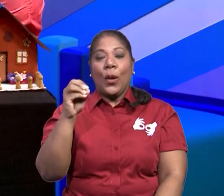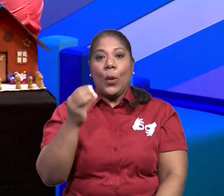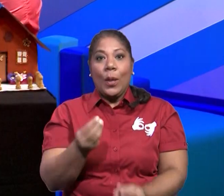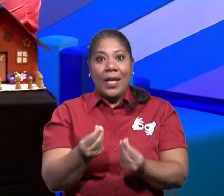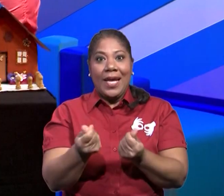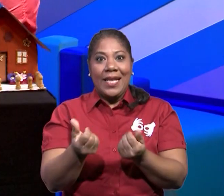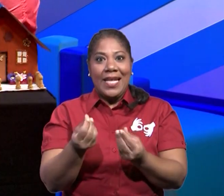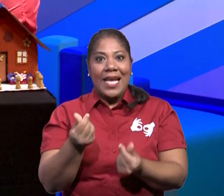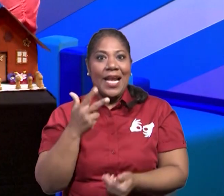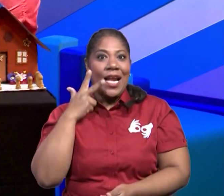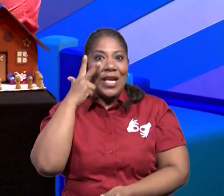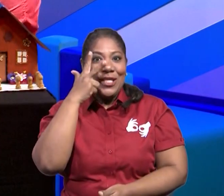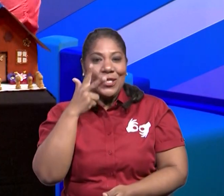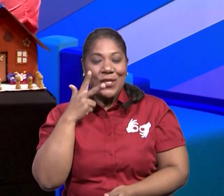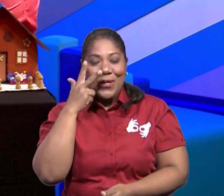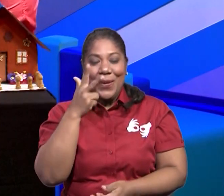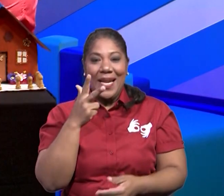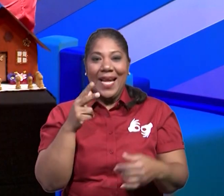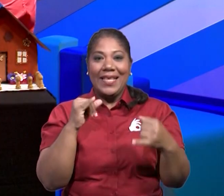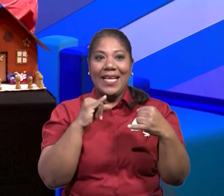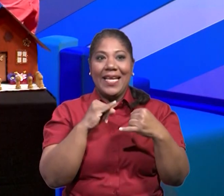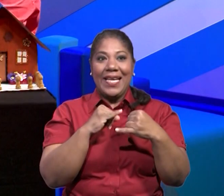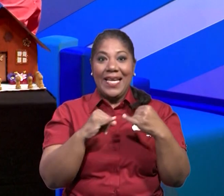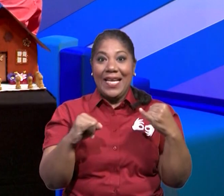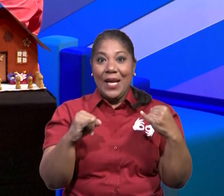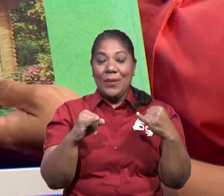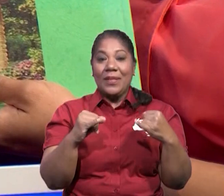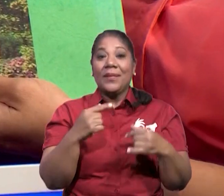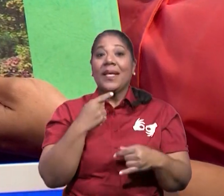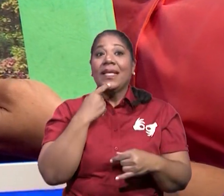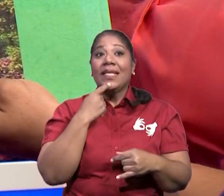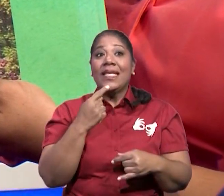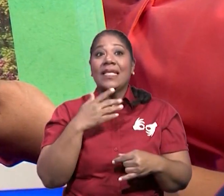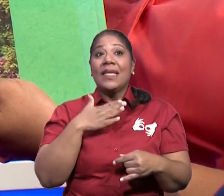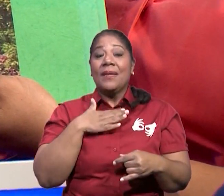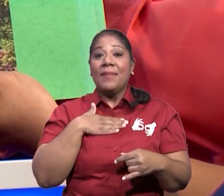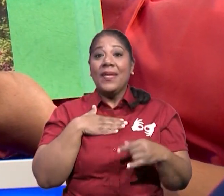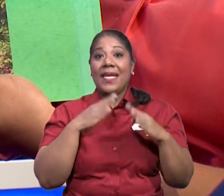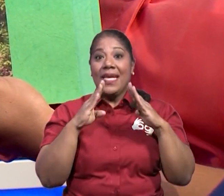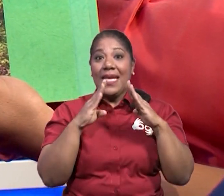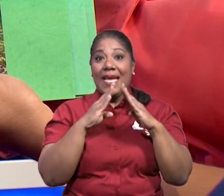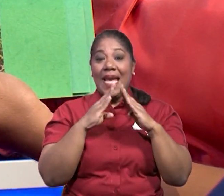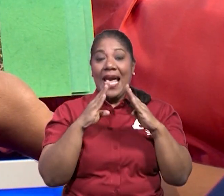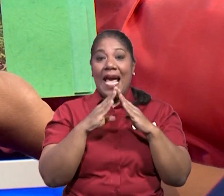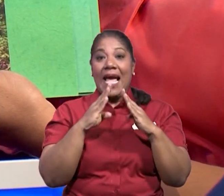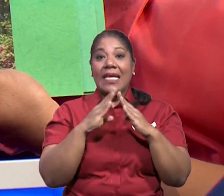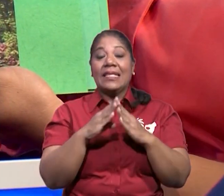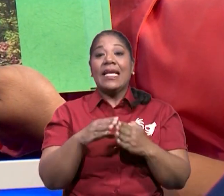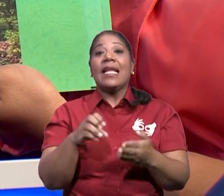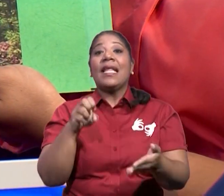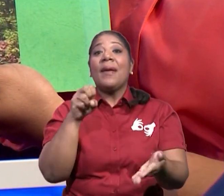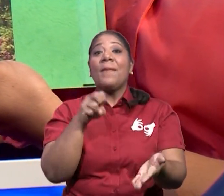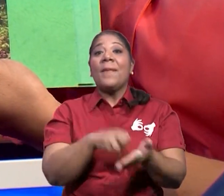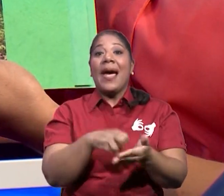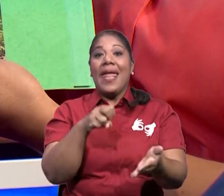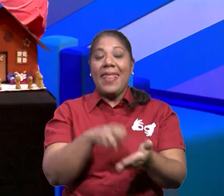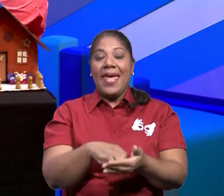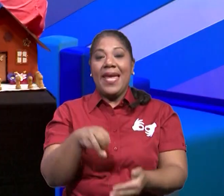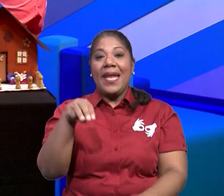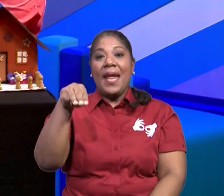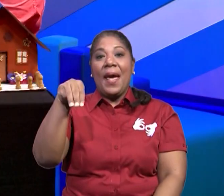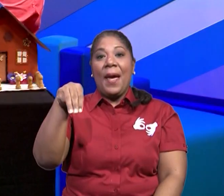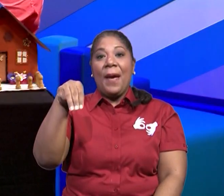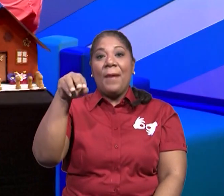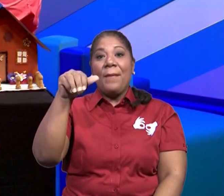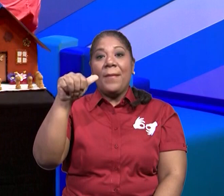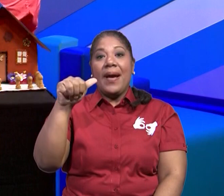Y la última oración dice, mi casa es de madera. Muy bien,